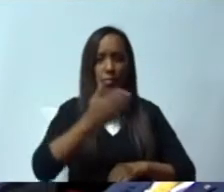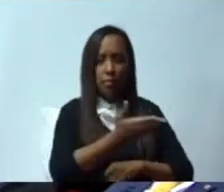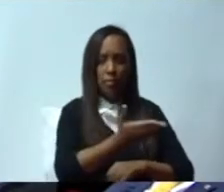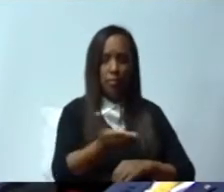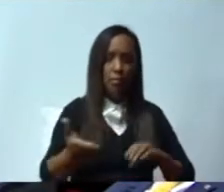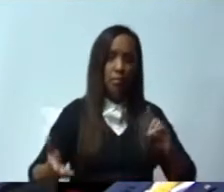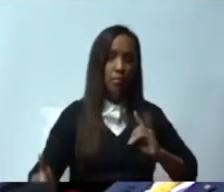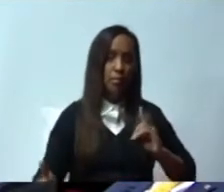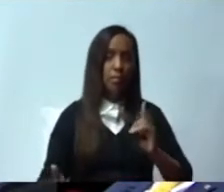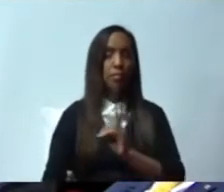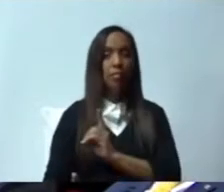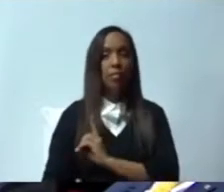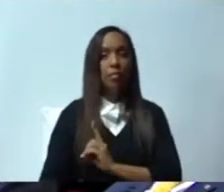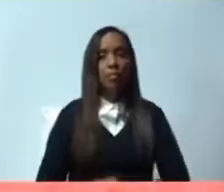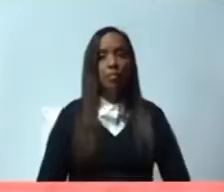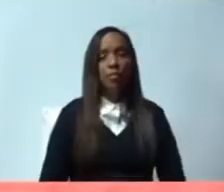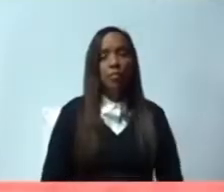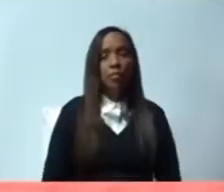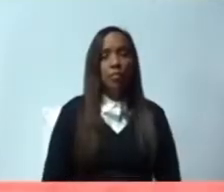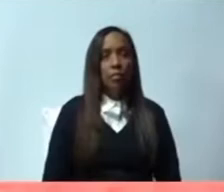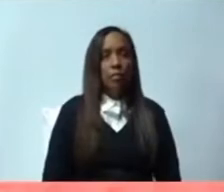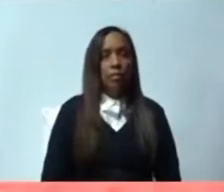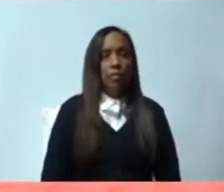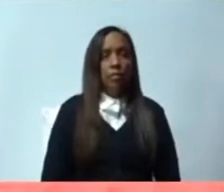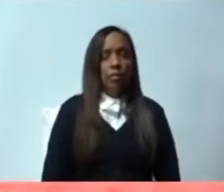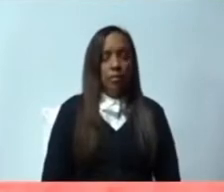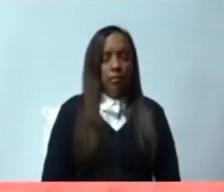nosotros entendemos perfectamente como partido